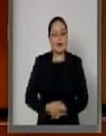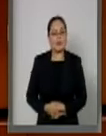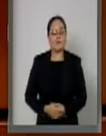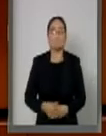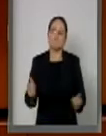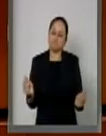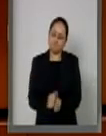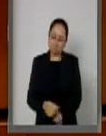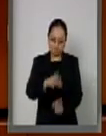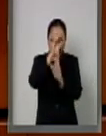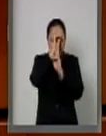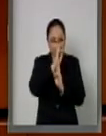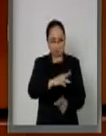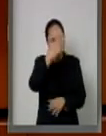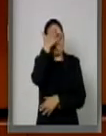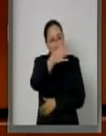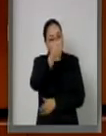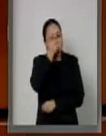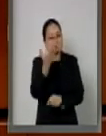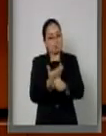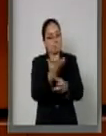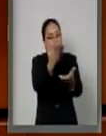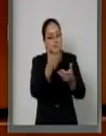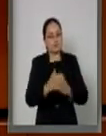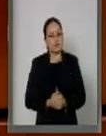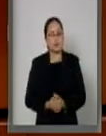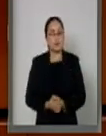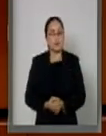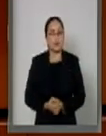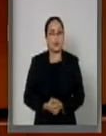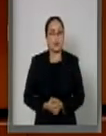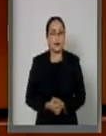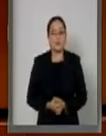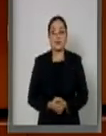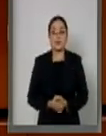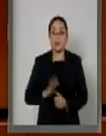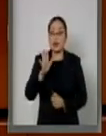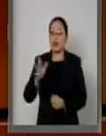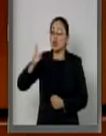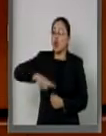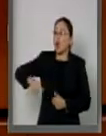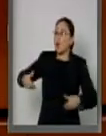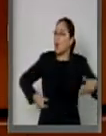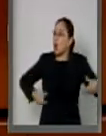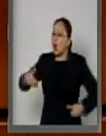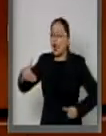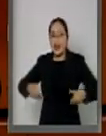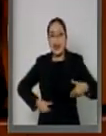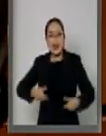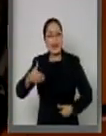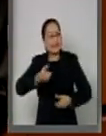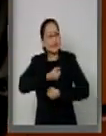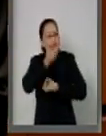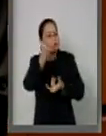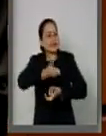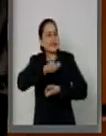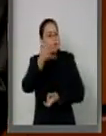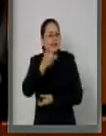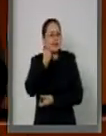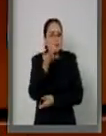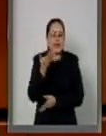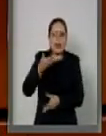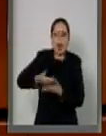Respetuosamente, señor secretario, para callar esas voces que de la excepción quieren hacer su pronta